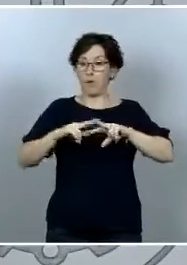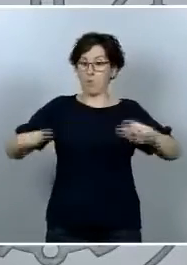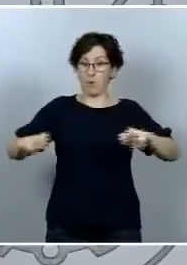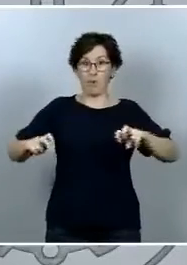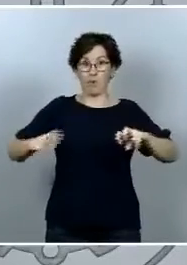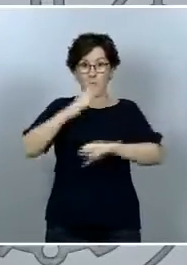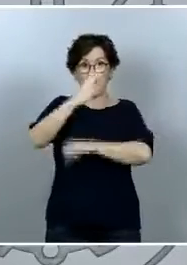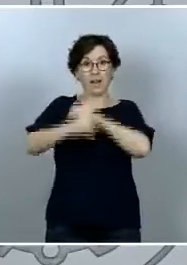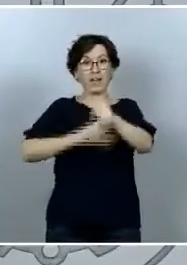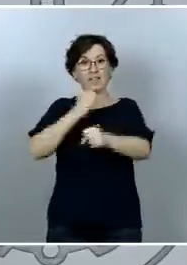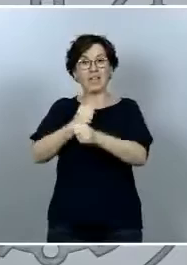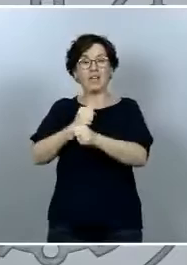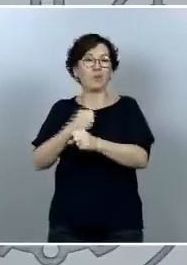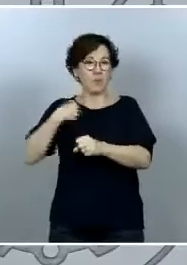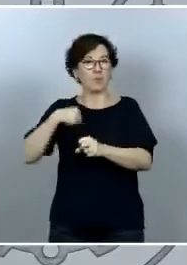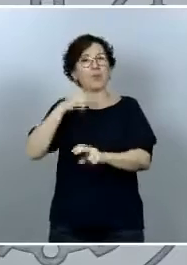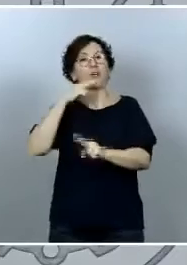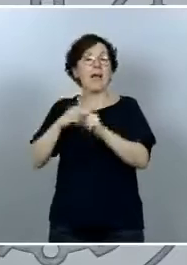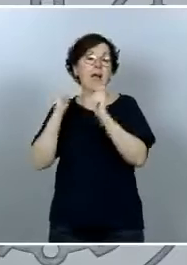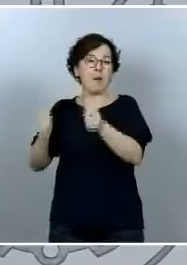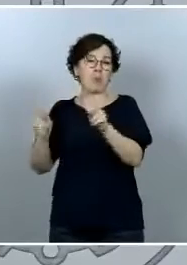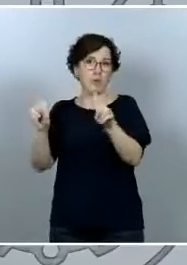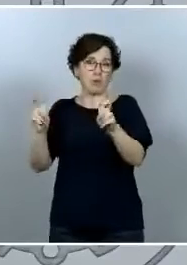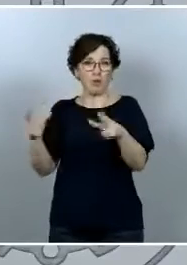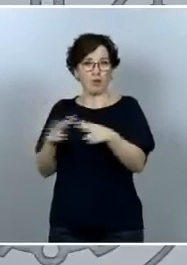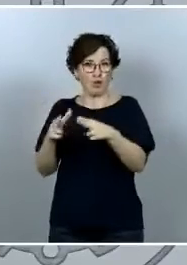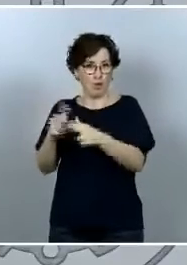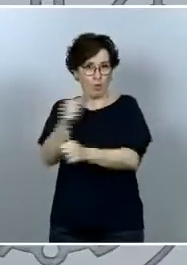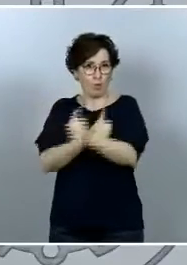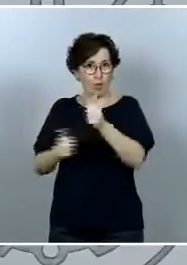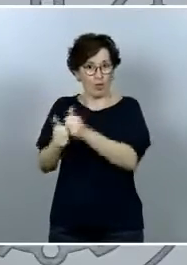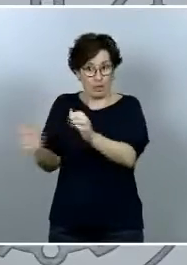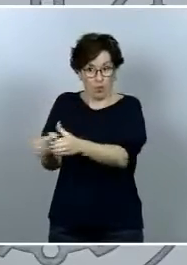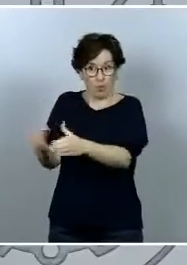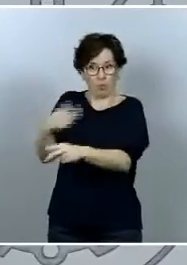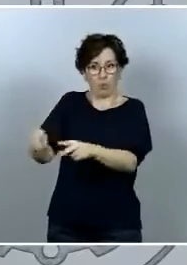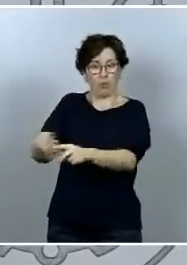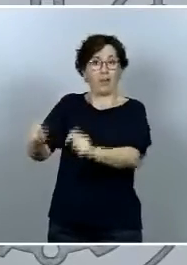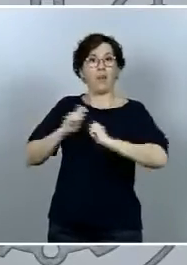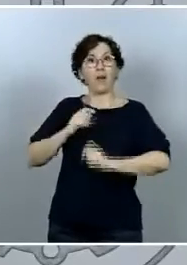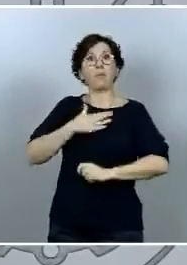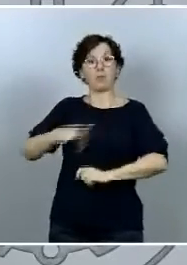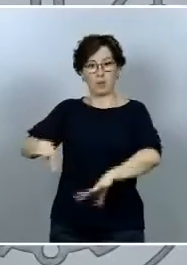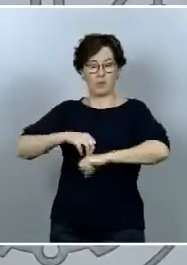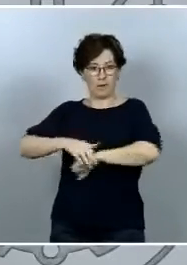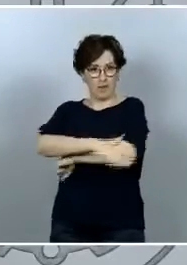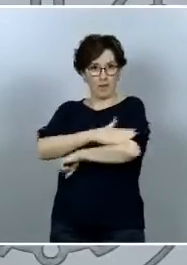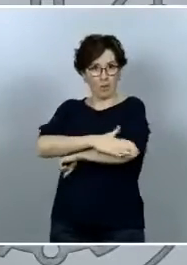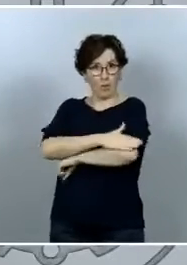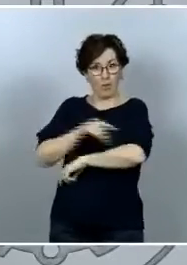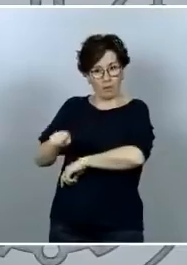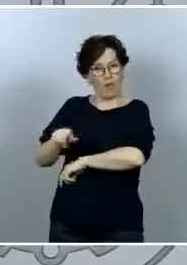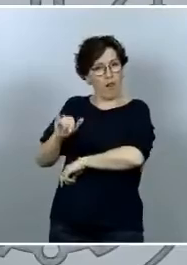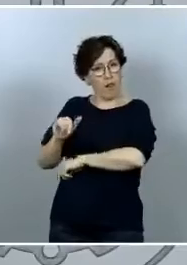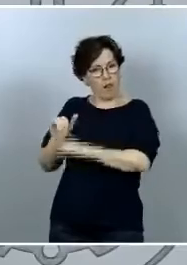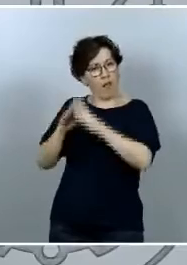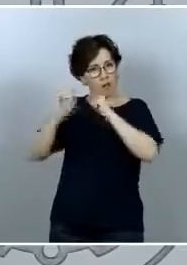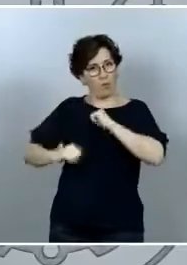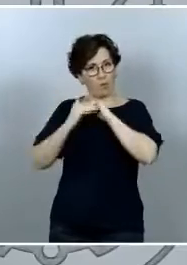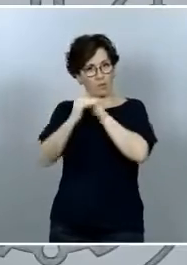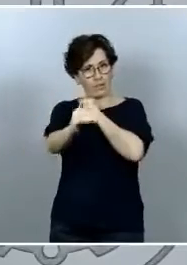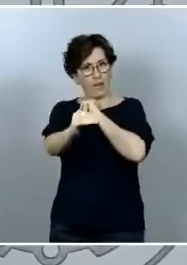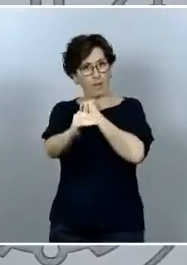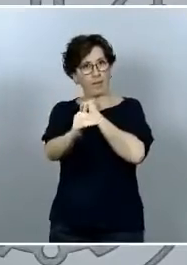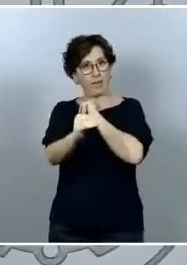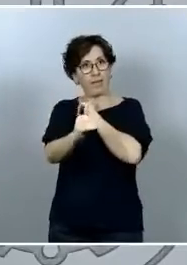socios prioritarios con aquellas formaciones políticas que lo hicieron posible y que por otra parte tiene vocación de